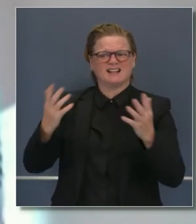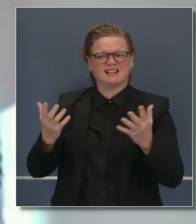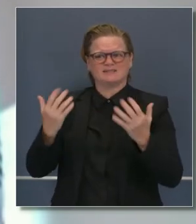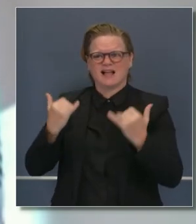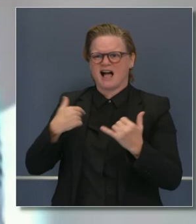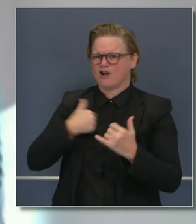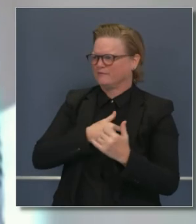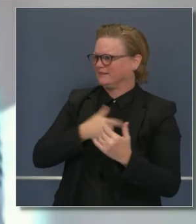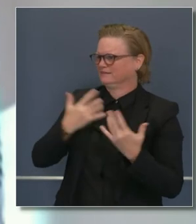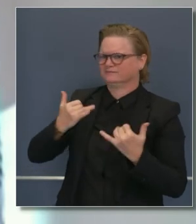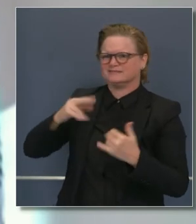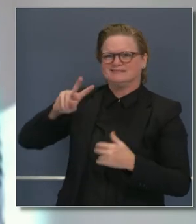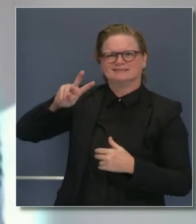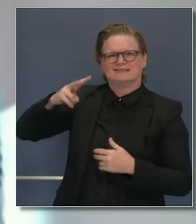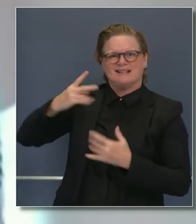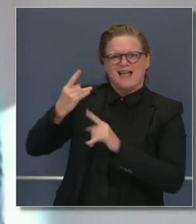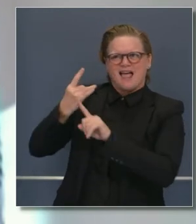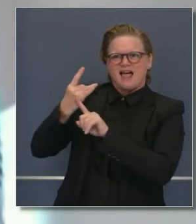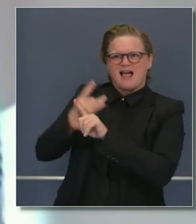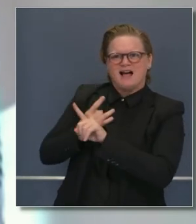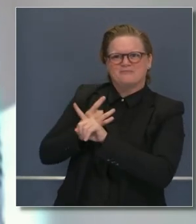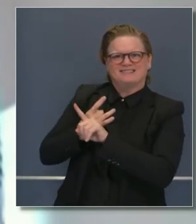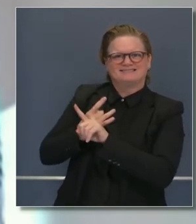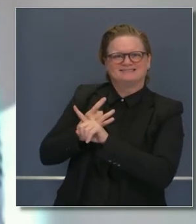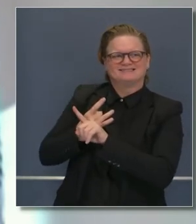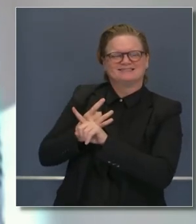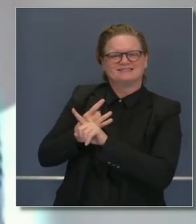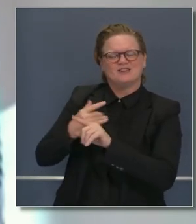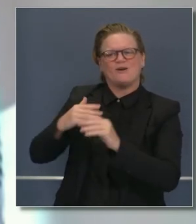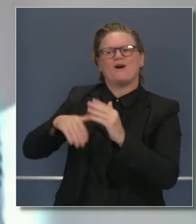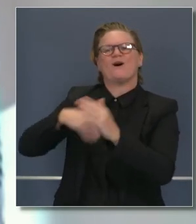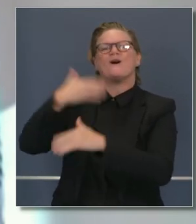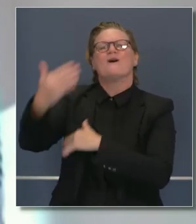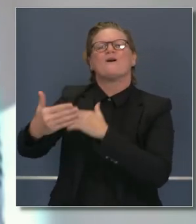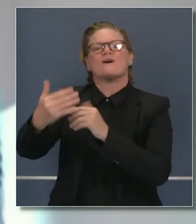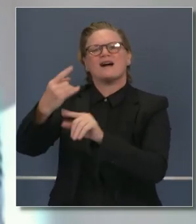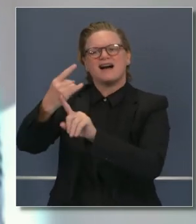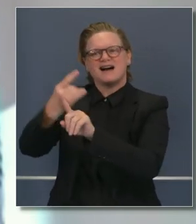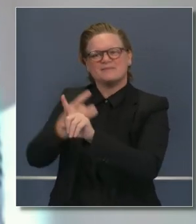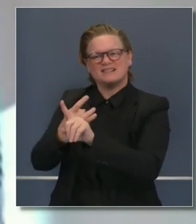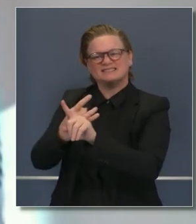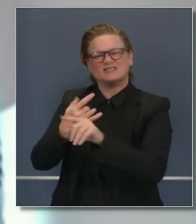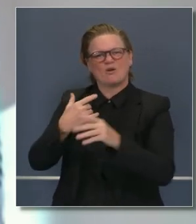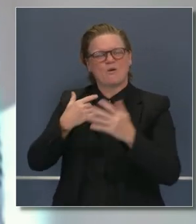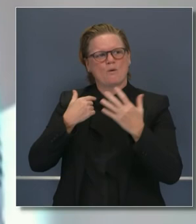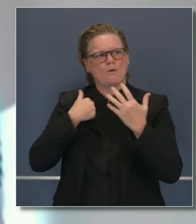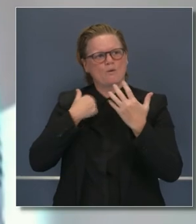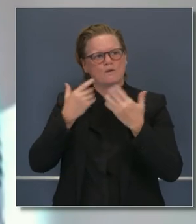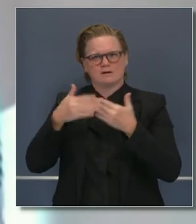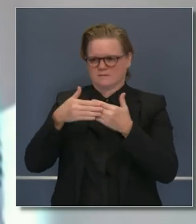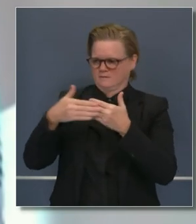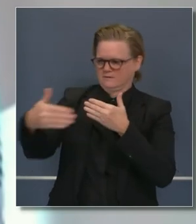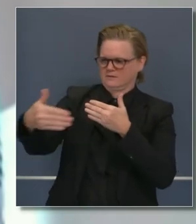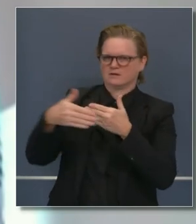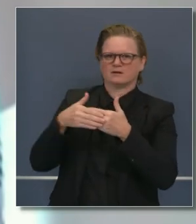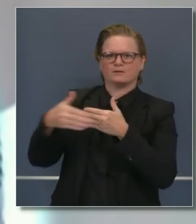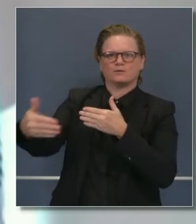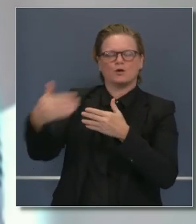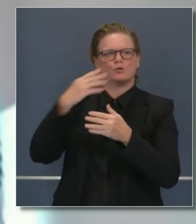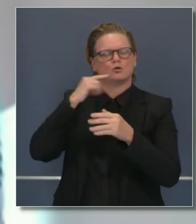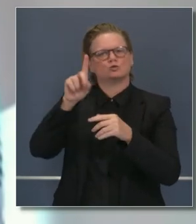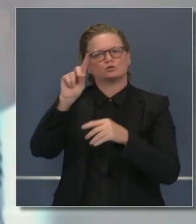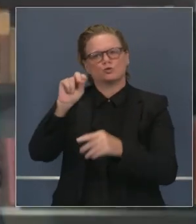segunda parte de nuestra respuesta, haciendo las cosas que sabemos que nos protegerán a nosotros y nuestras familias, para